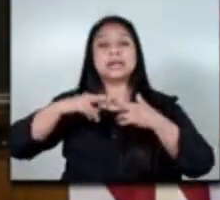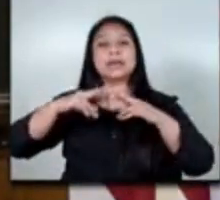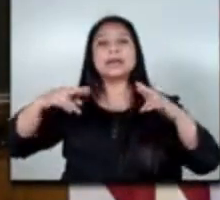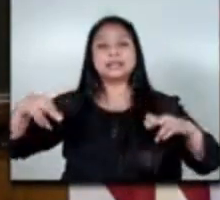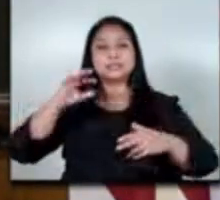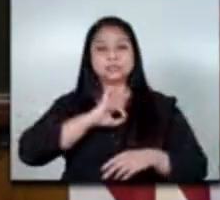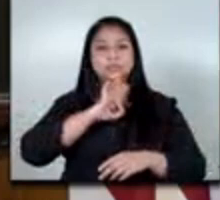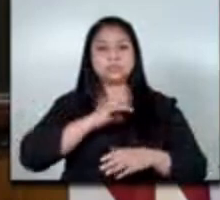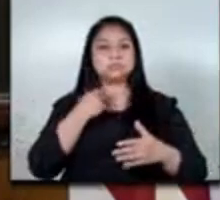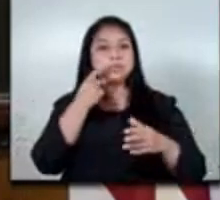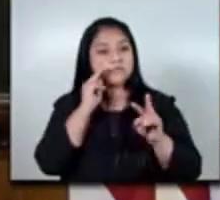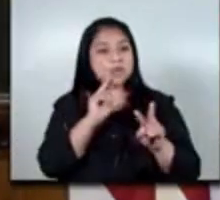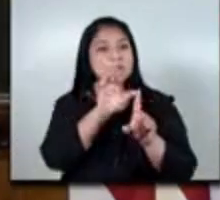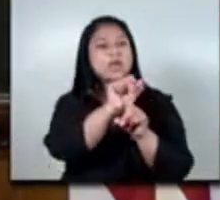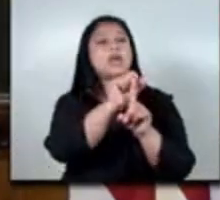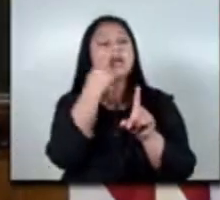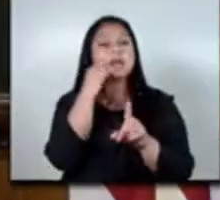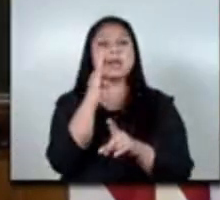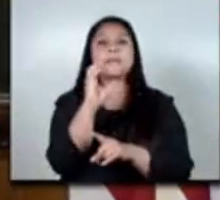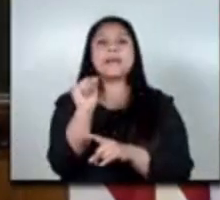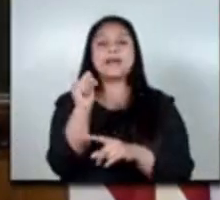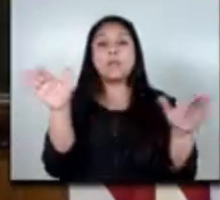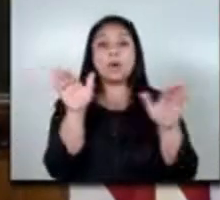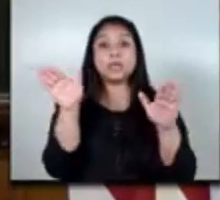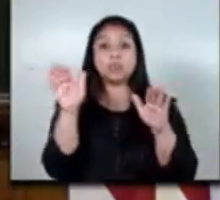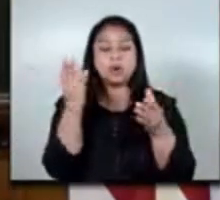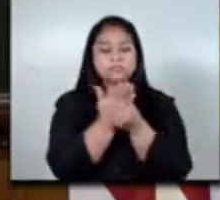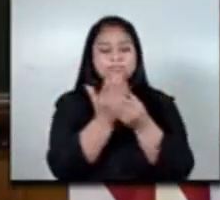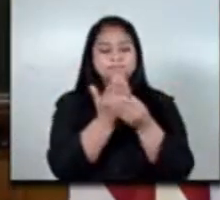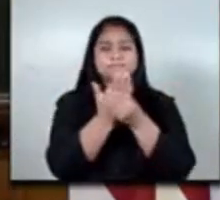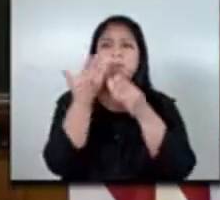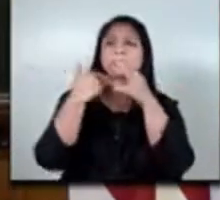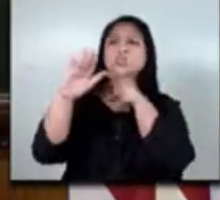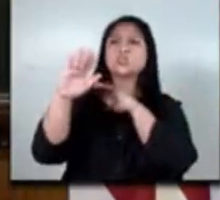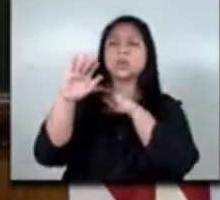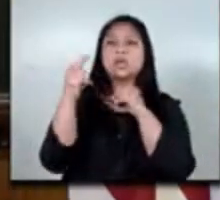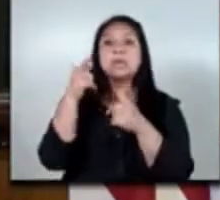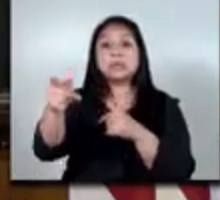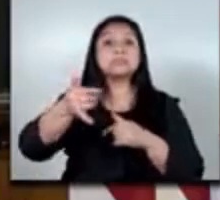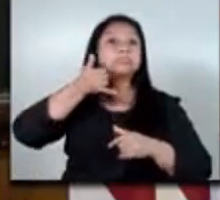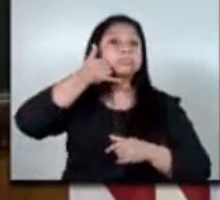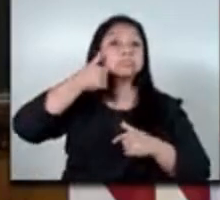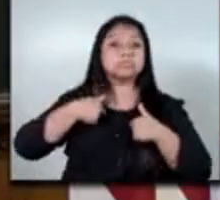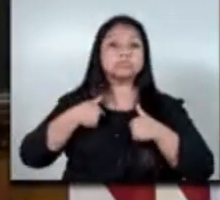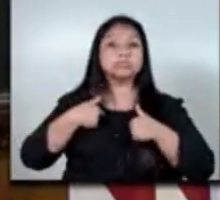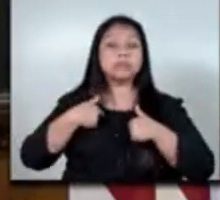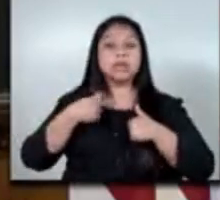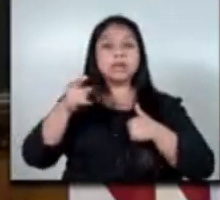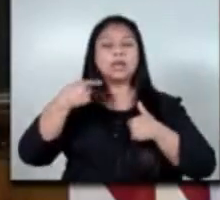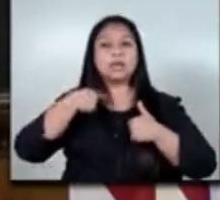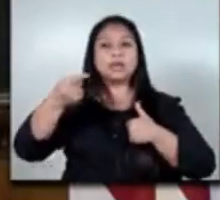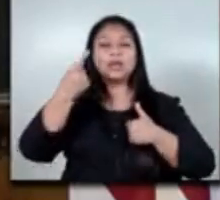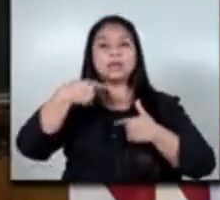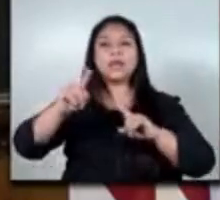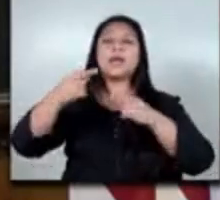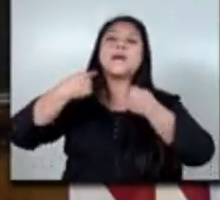convocatoria para la beca y mandé mi aplicación y todo ellos me llamaron fuimos a una